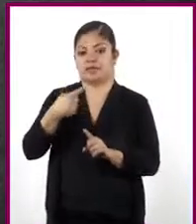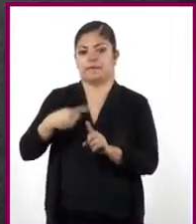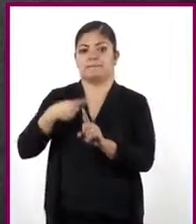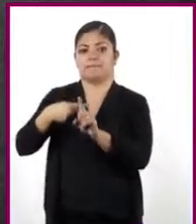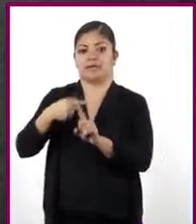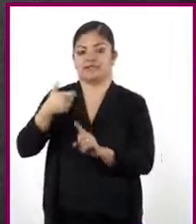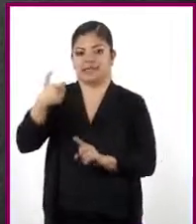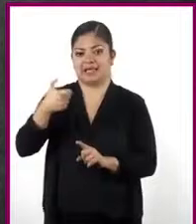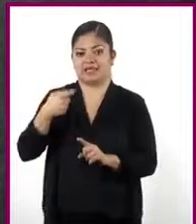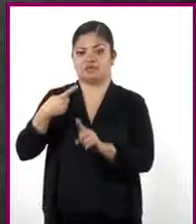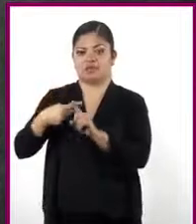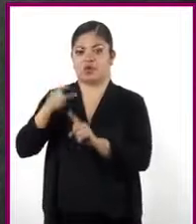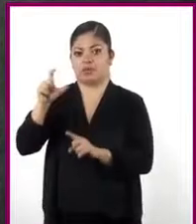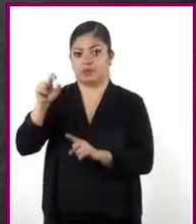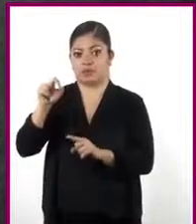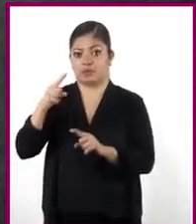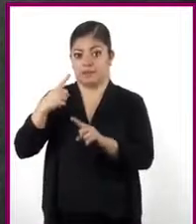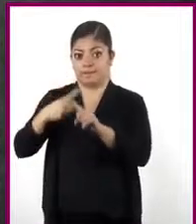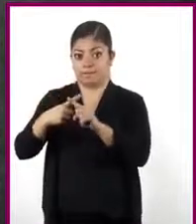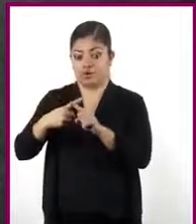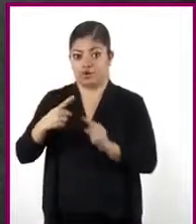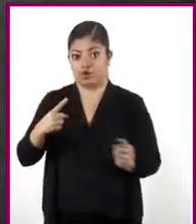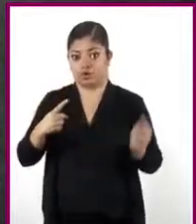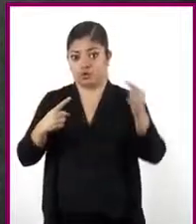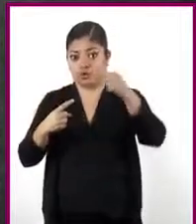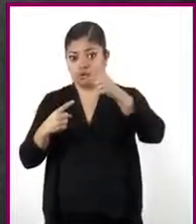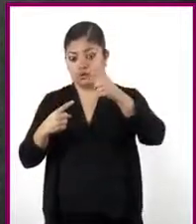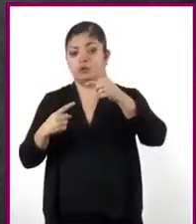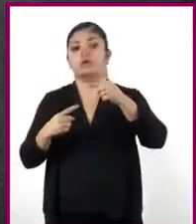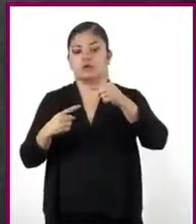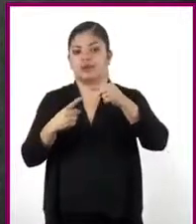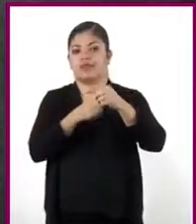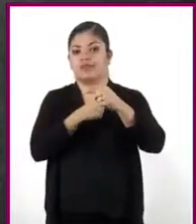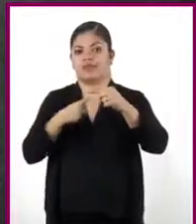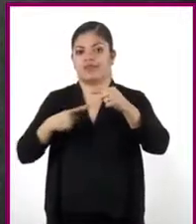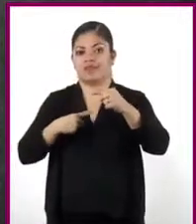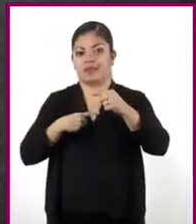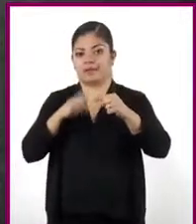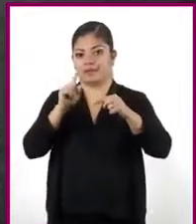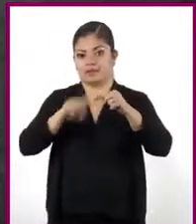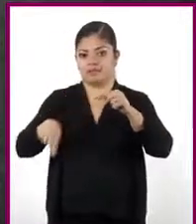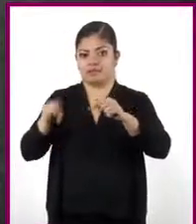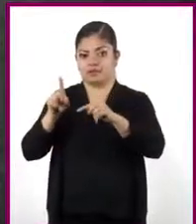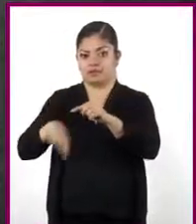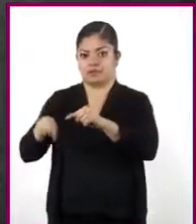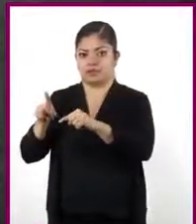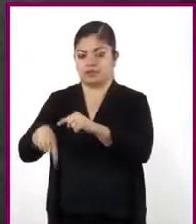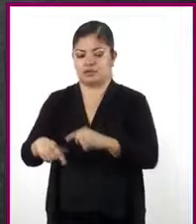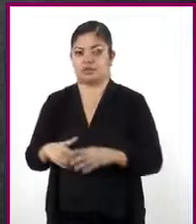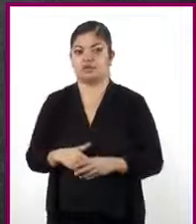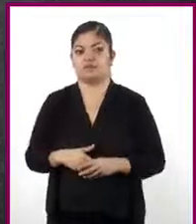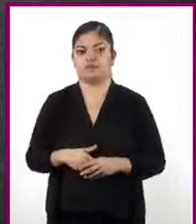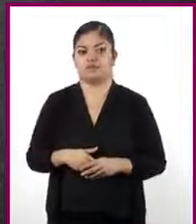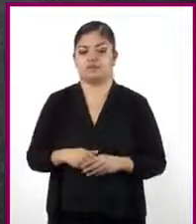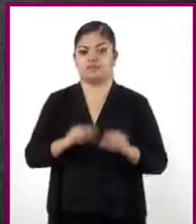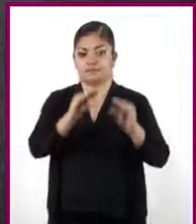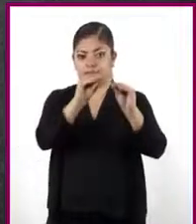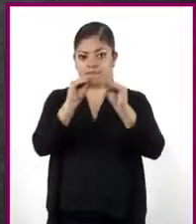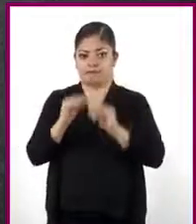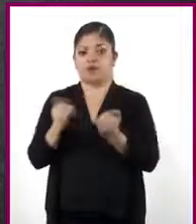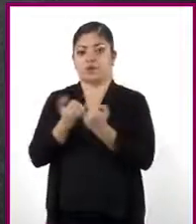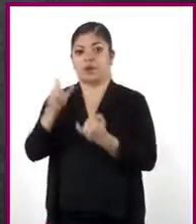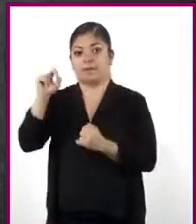por 20 se multiplica y divide por 2, ambos factores se eliminan. Como también